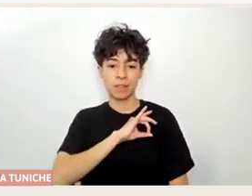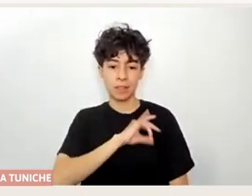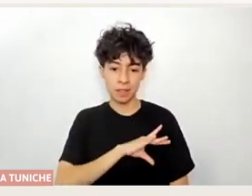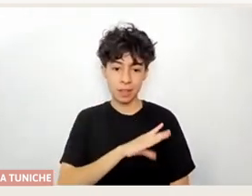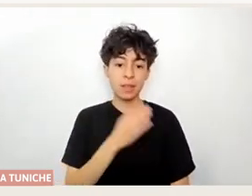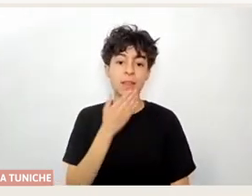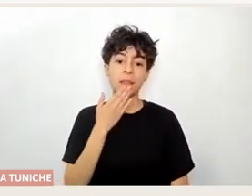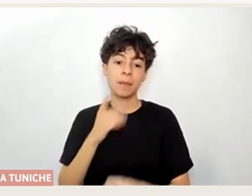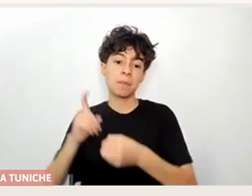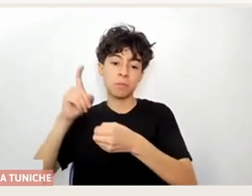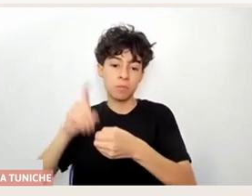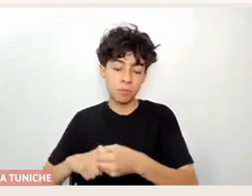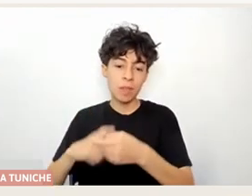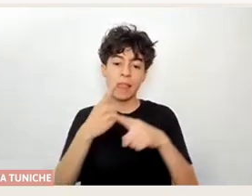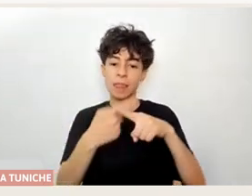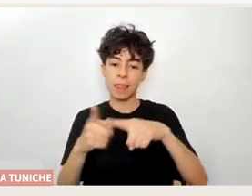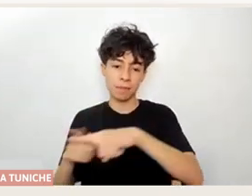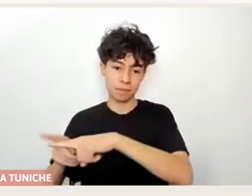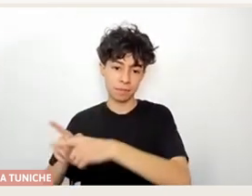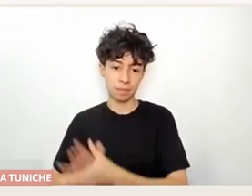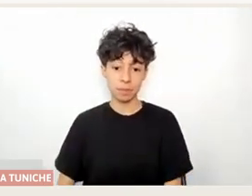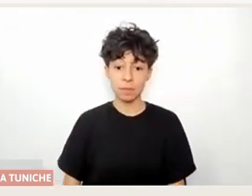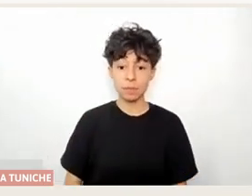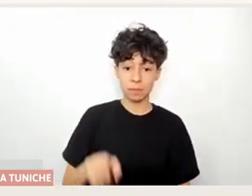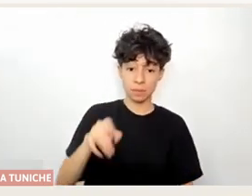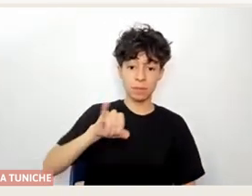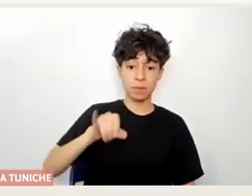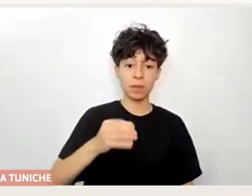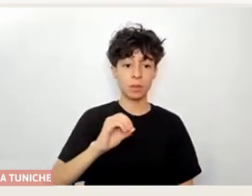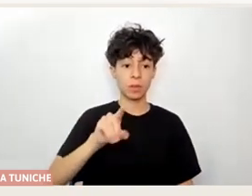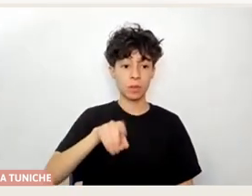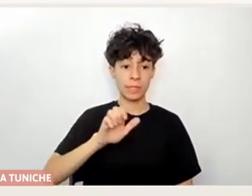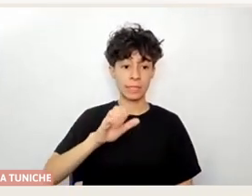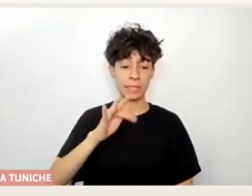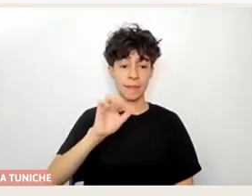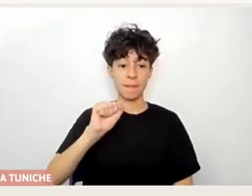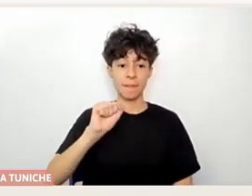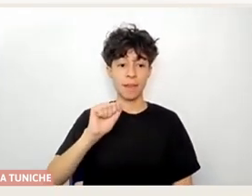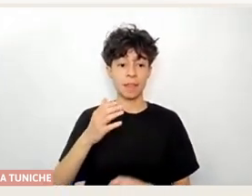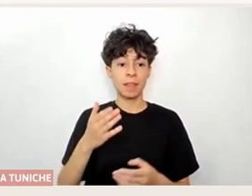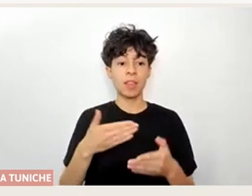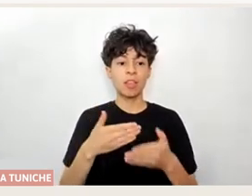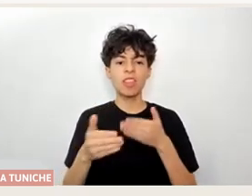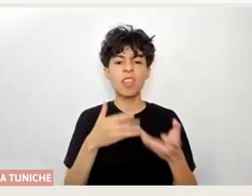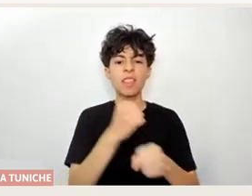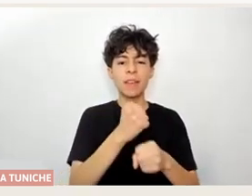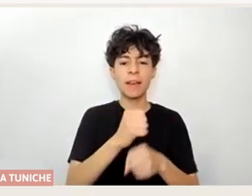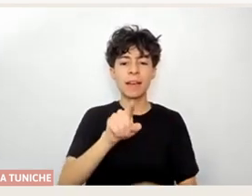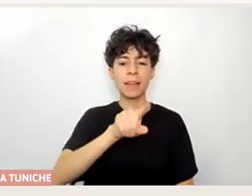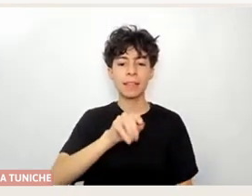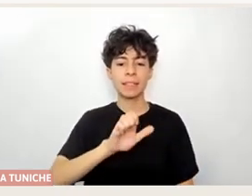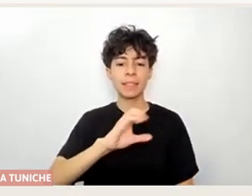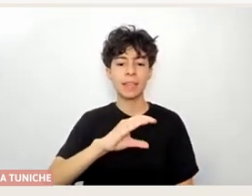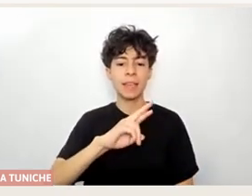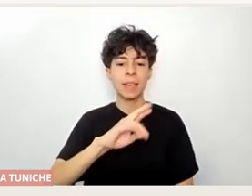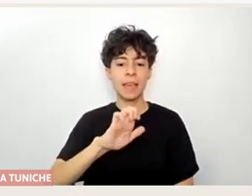y Social del INC. Y Josefa trabaja como facilitadora de comunicaciones en Secrea Castro. Nace en